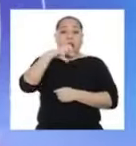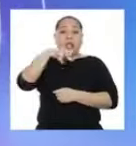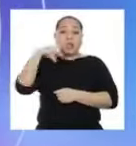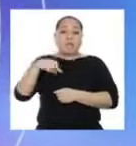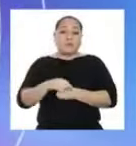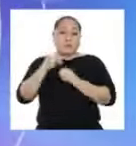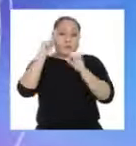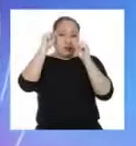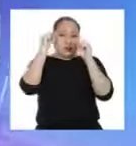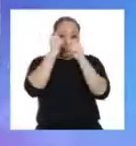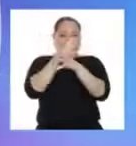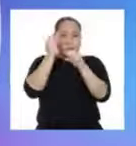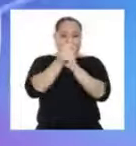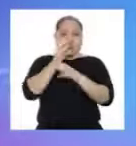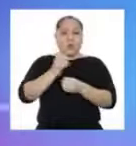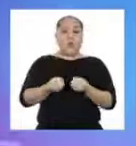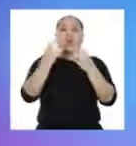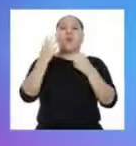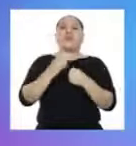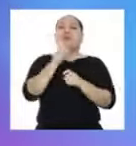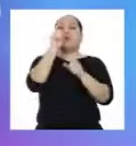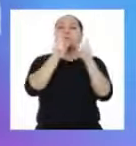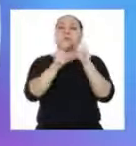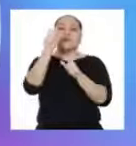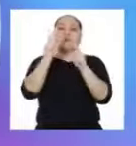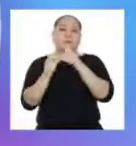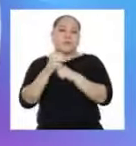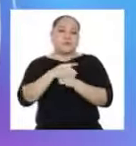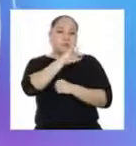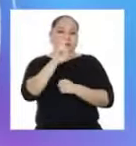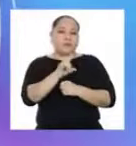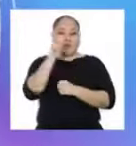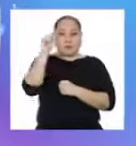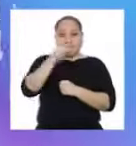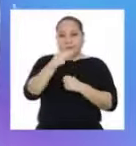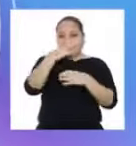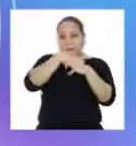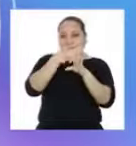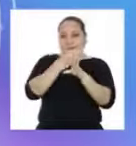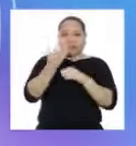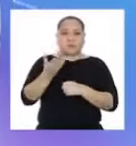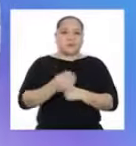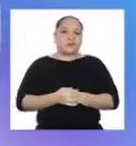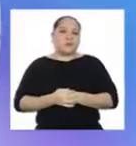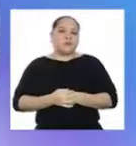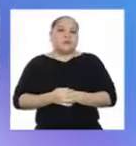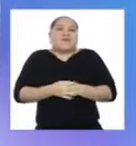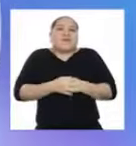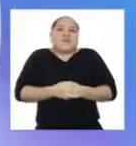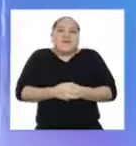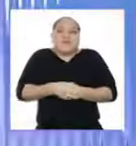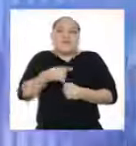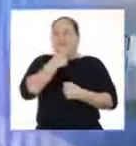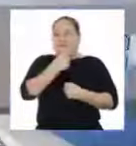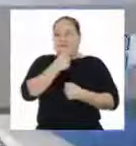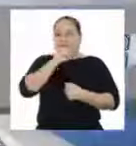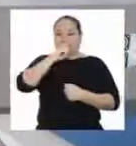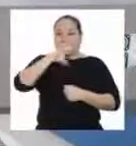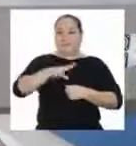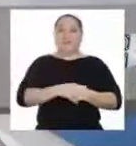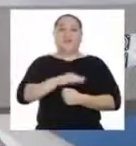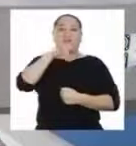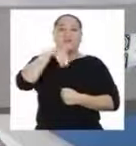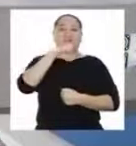aplicativos para videollamadas y la cantidad de personas que usan esos medios. ¡Me